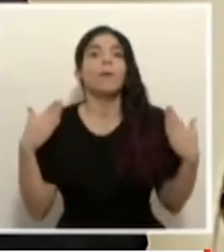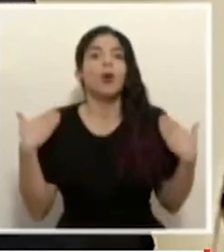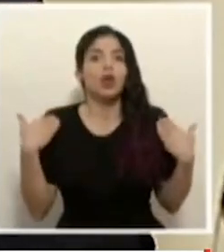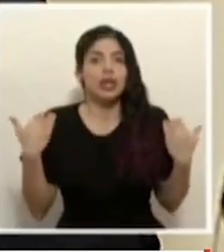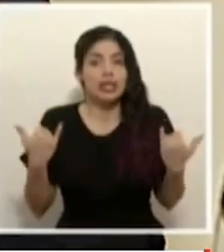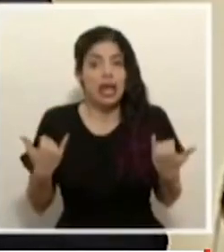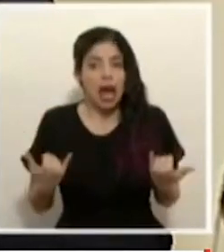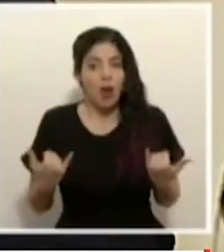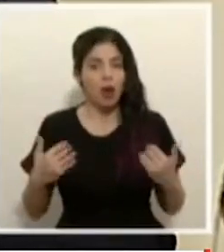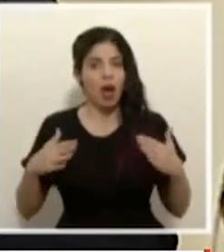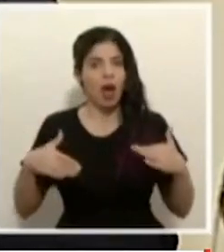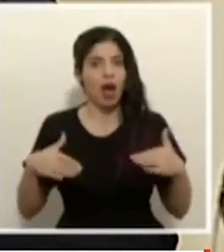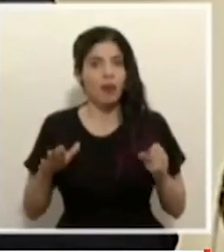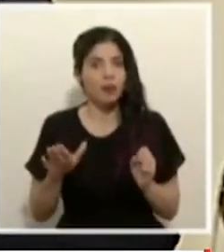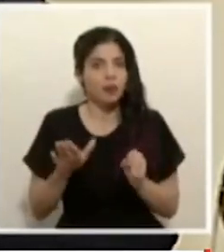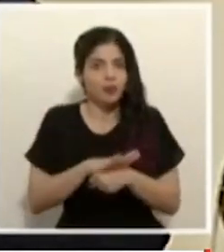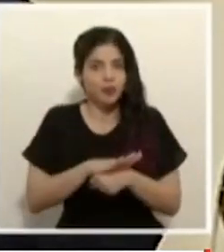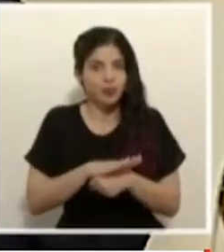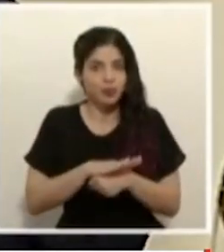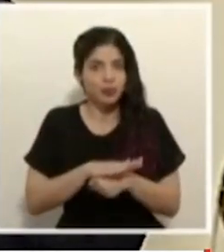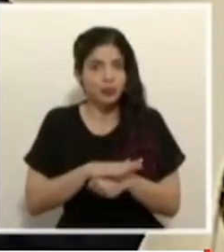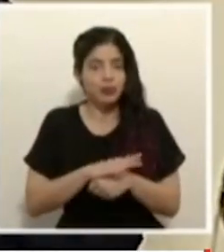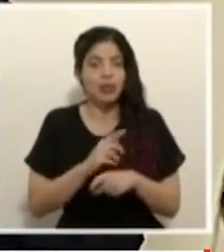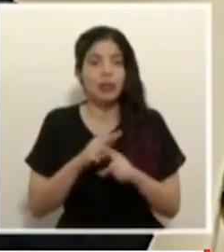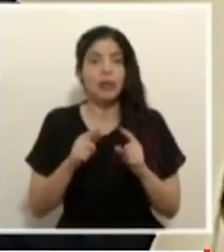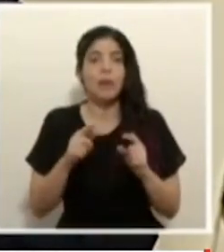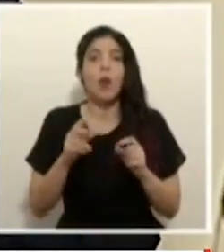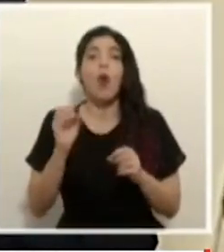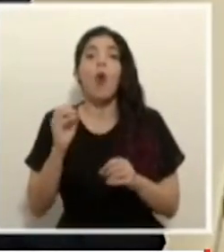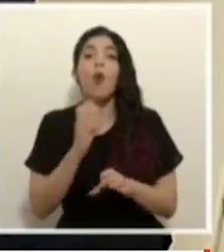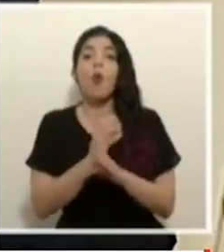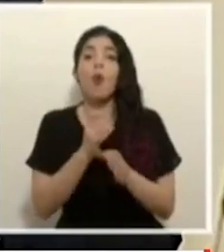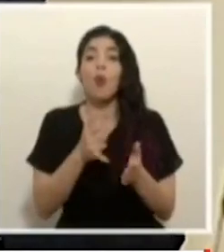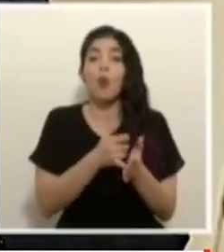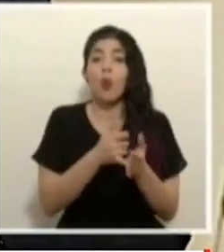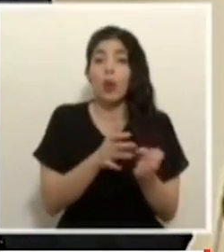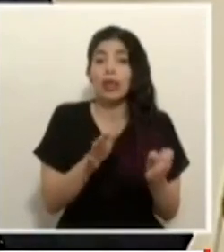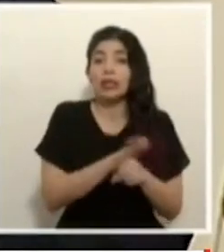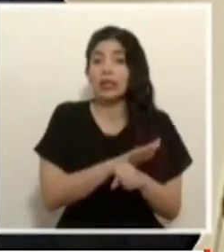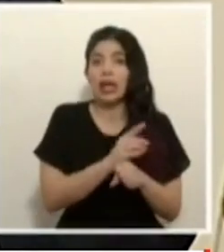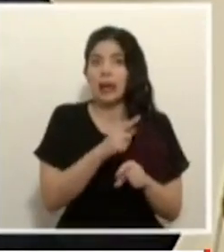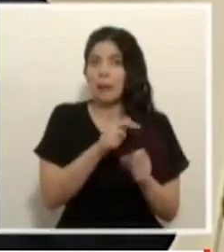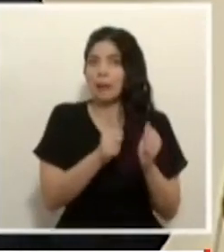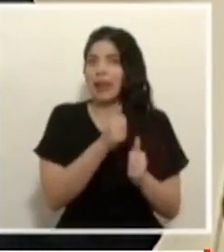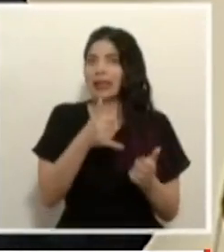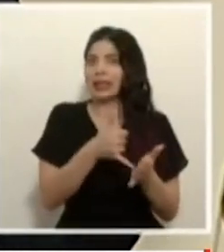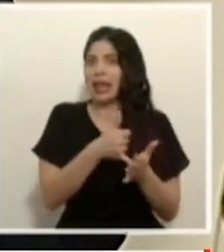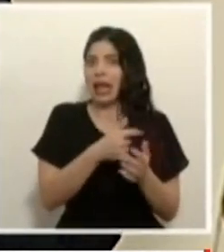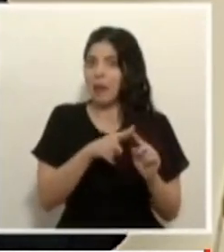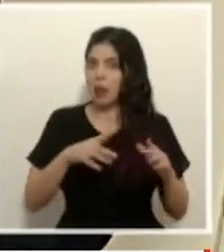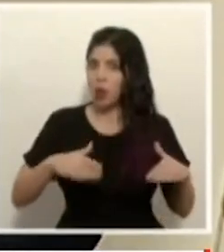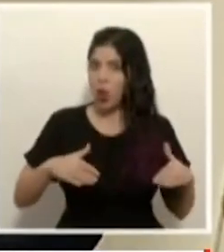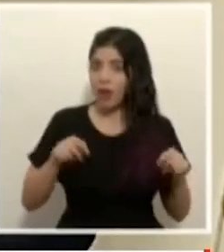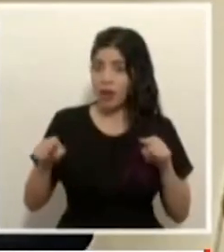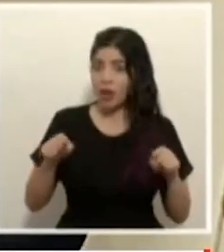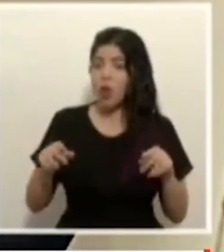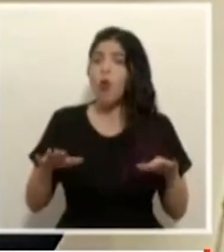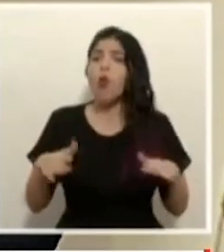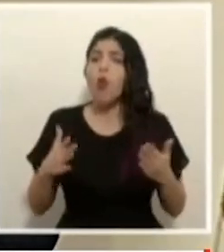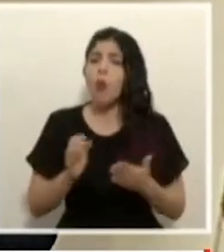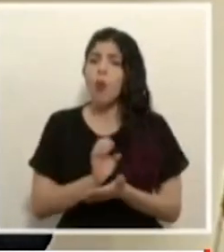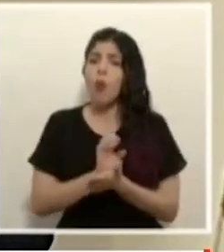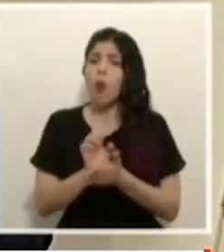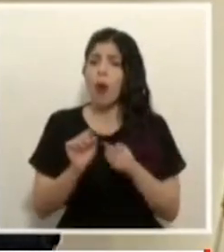esa saturación o la saturación de las UCIs que es todavía más crítico pero para que eso no ocurra inmediatamente